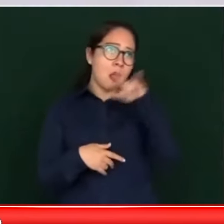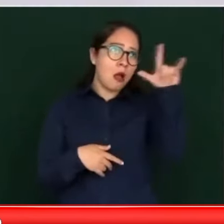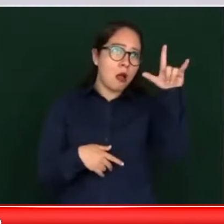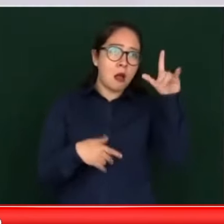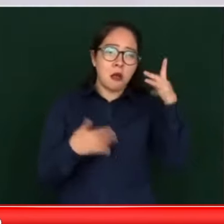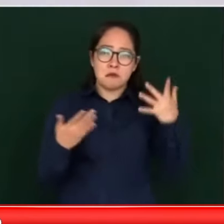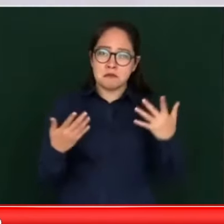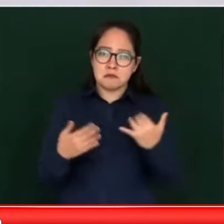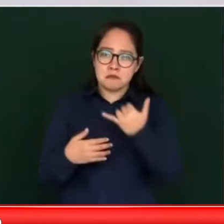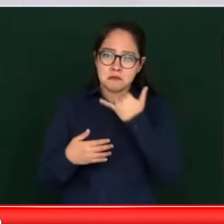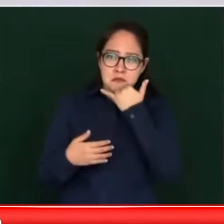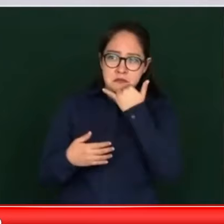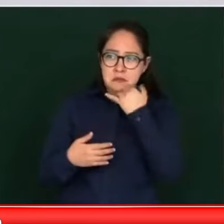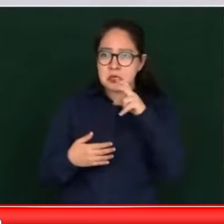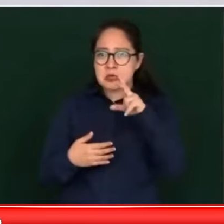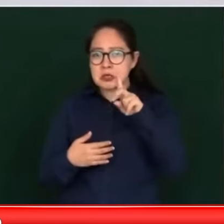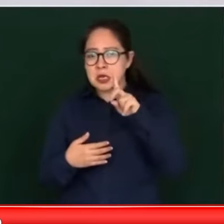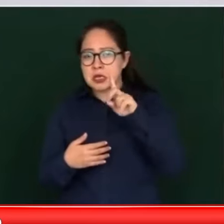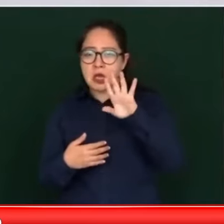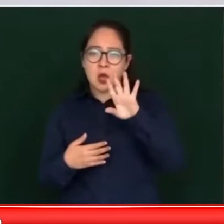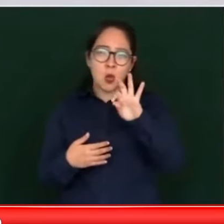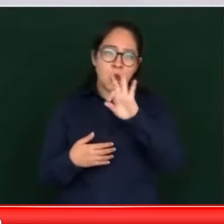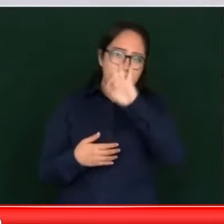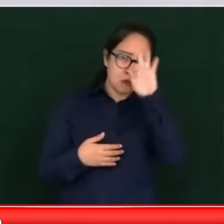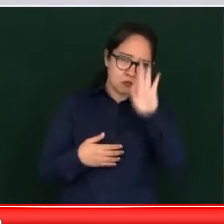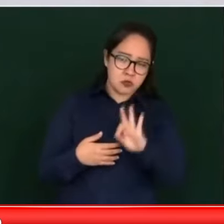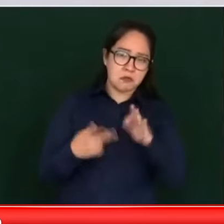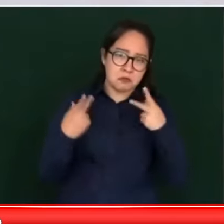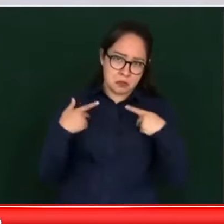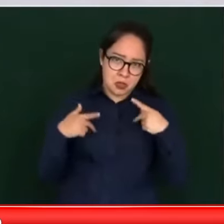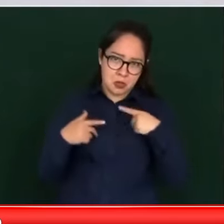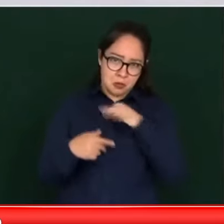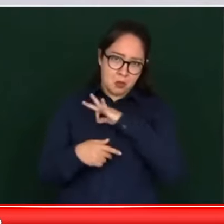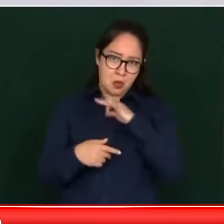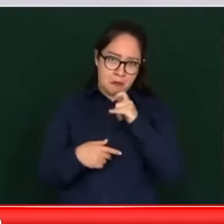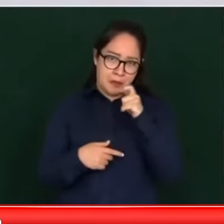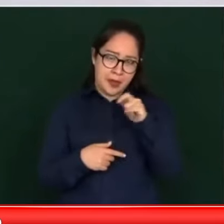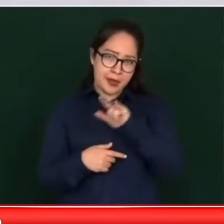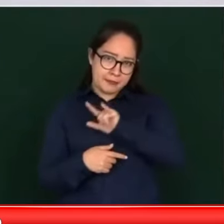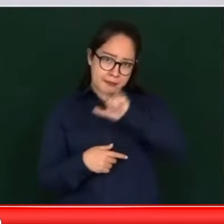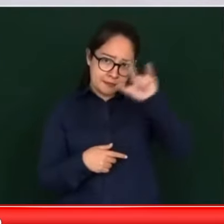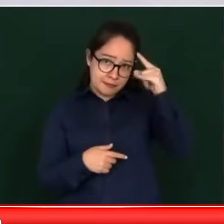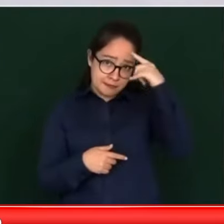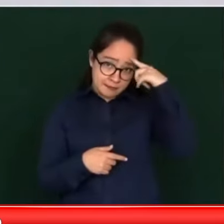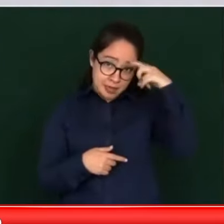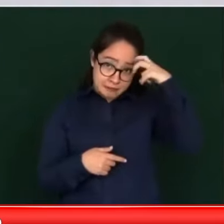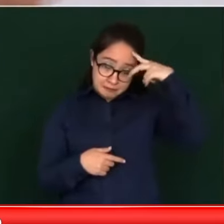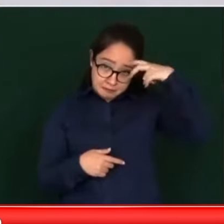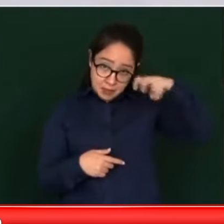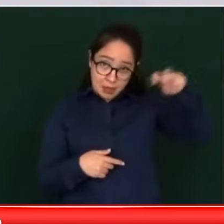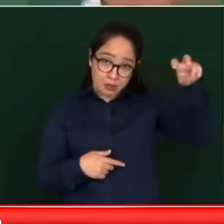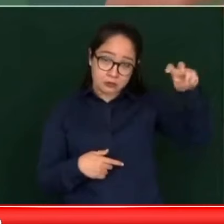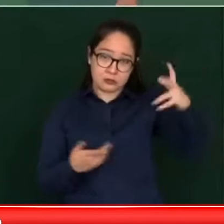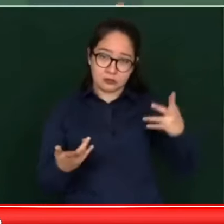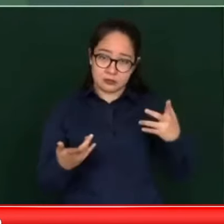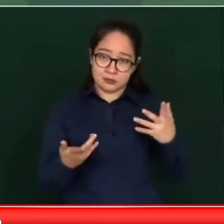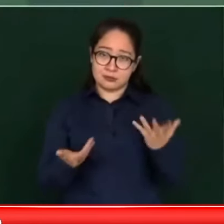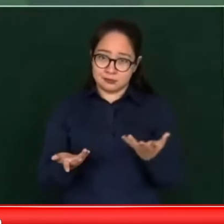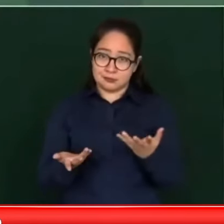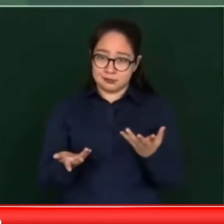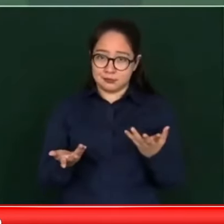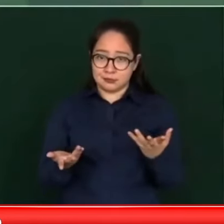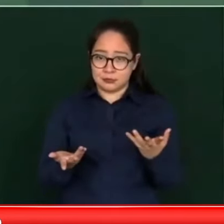perdón, el 30 o el 40 por ciento de la población. Digo, para ubicarnos,